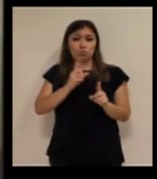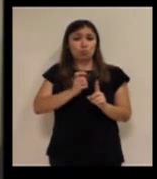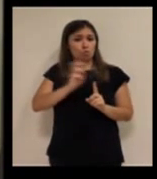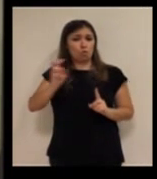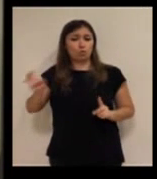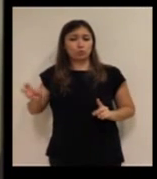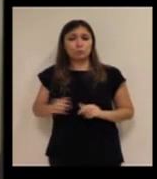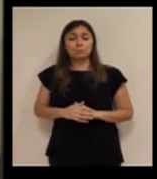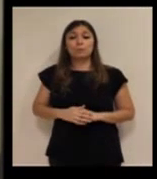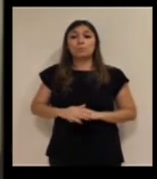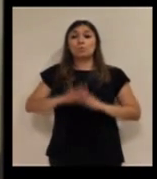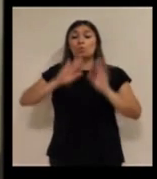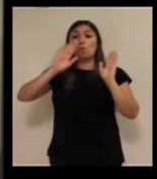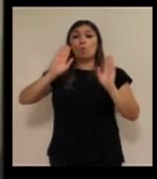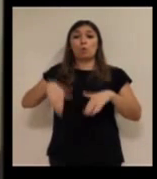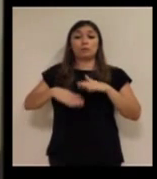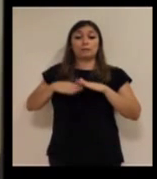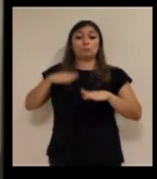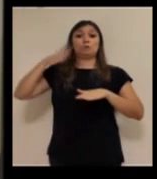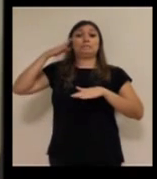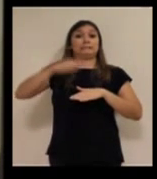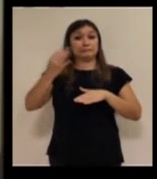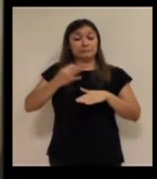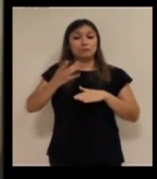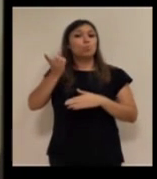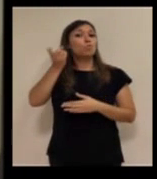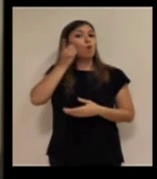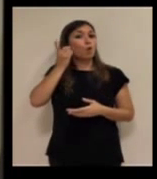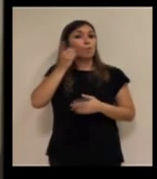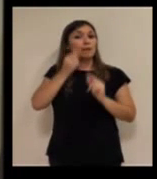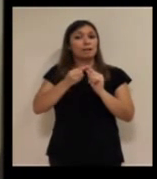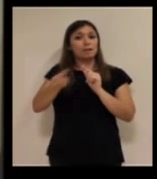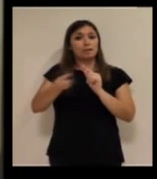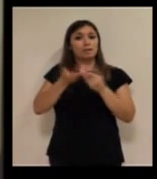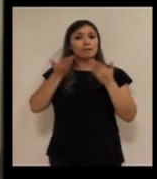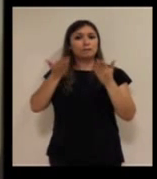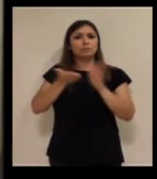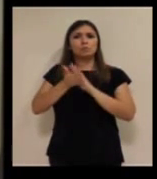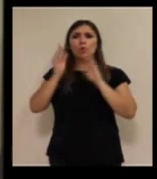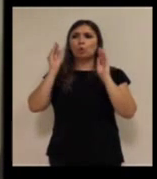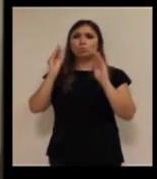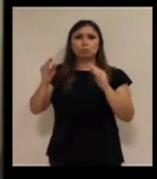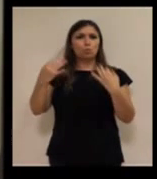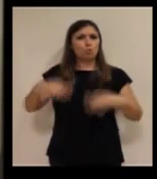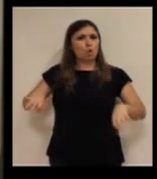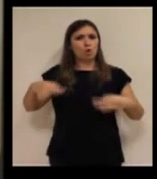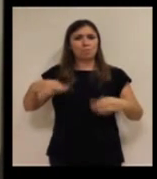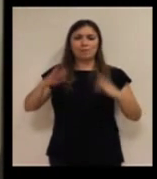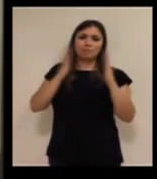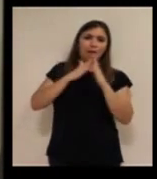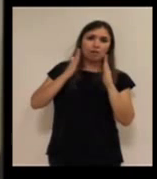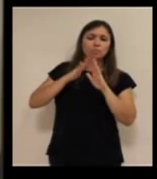Añadiendo en el último paso en la teleasistencia móvil, que lo que hace es mantener al mayor en su entorno, no solo en casa,